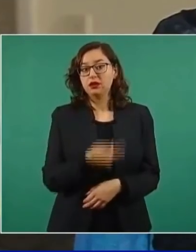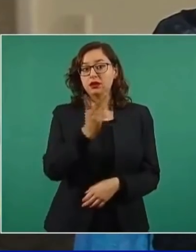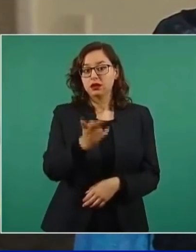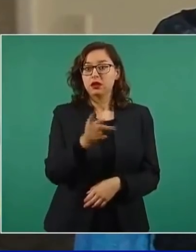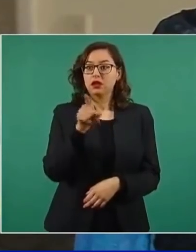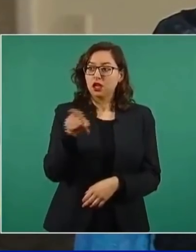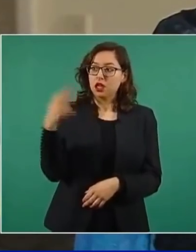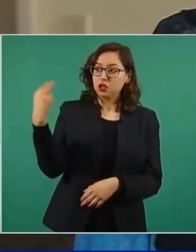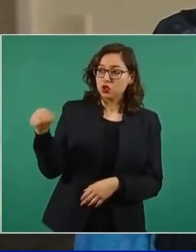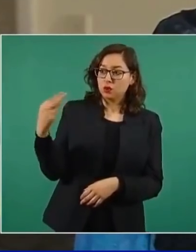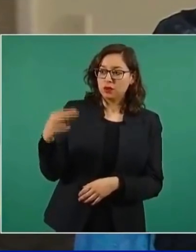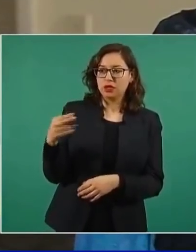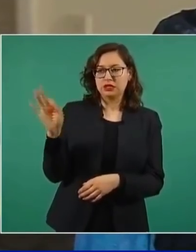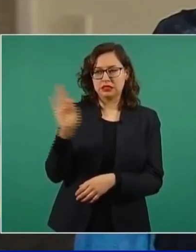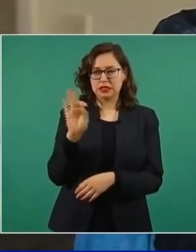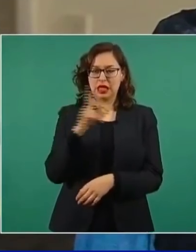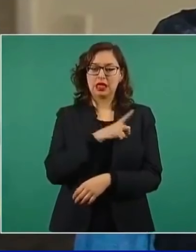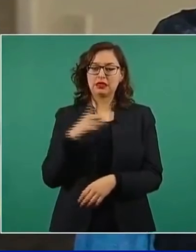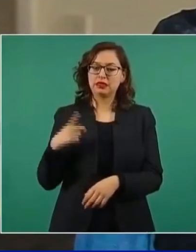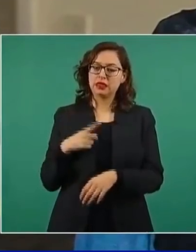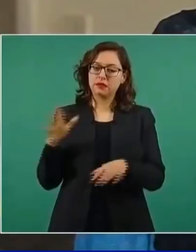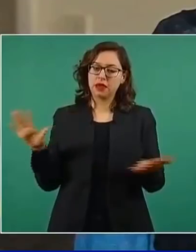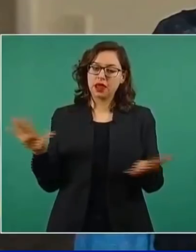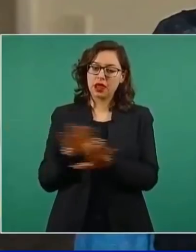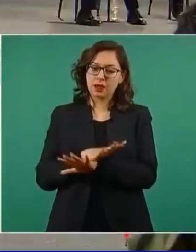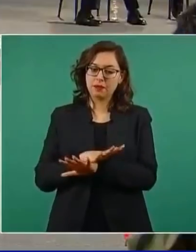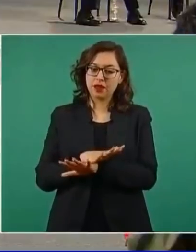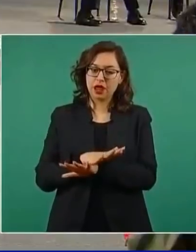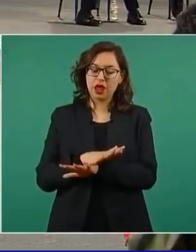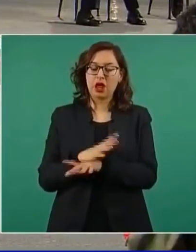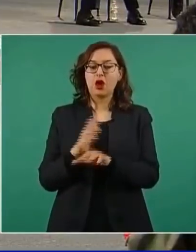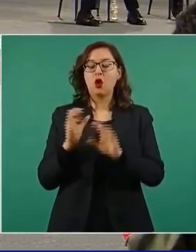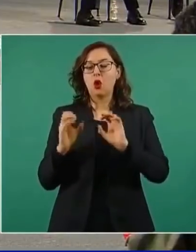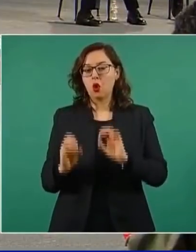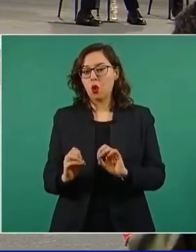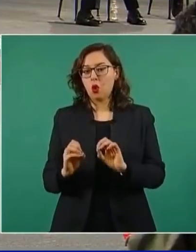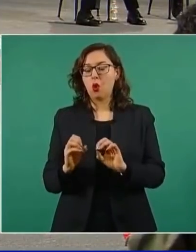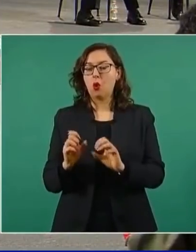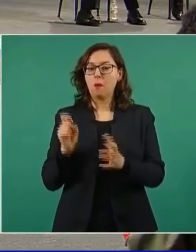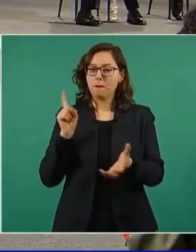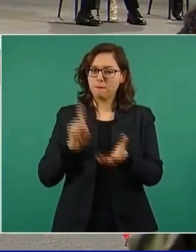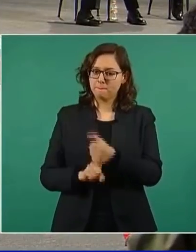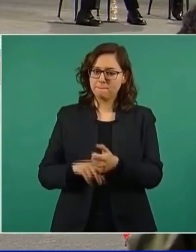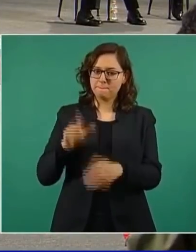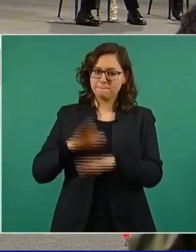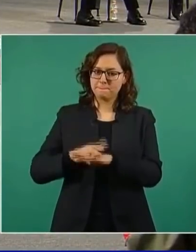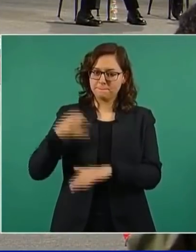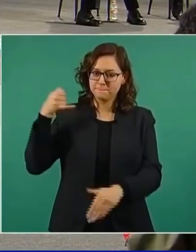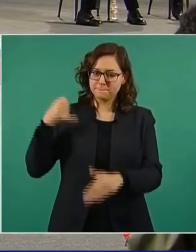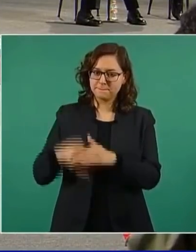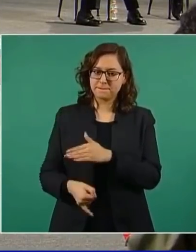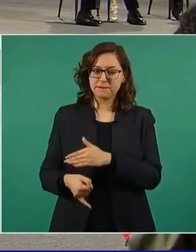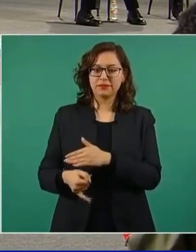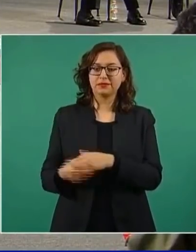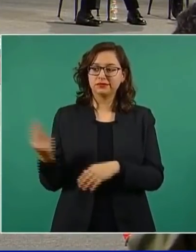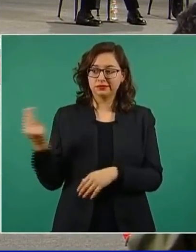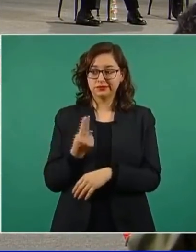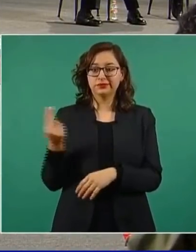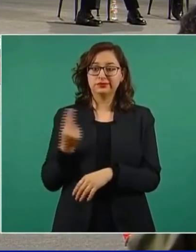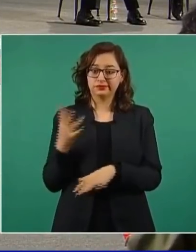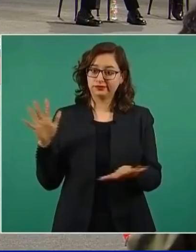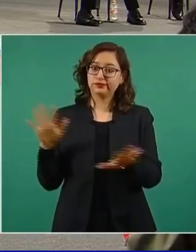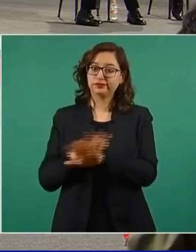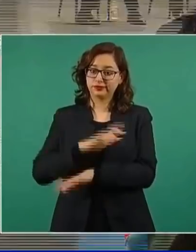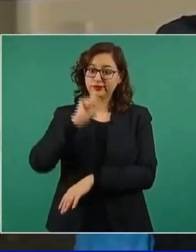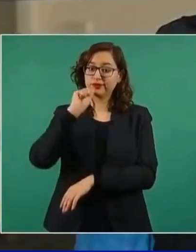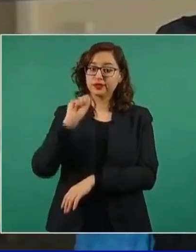sino la esencia, ¿sigue avanzando en este proyecto de una reestructura a fondo de principios del